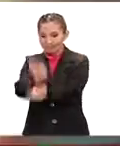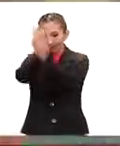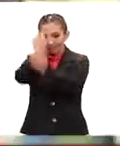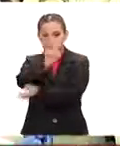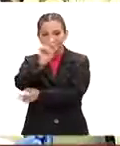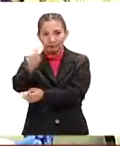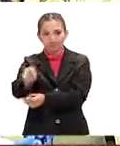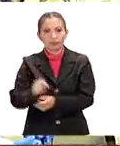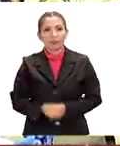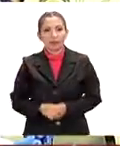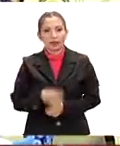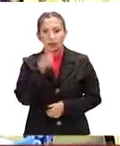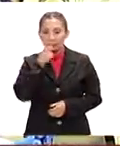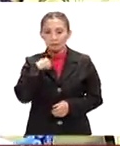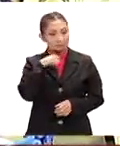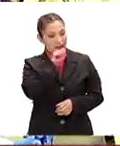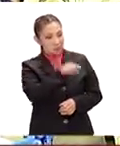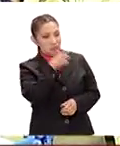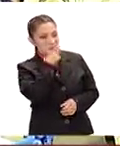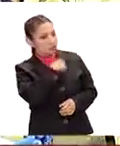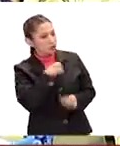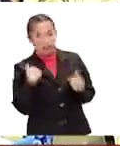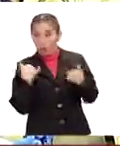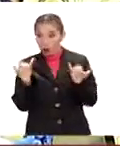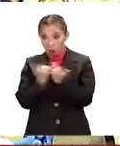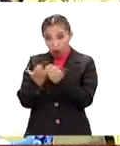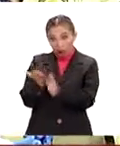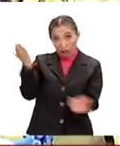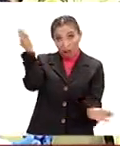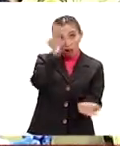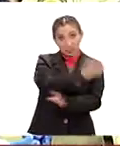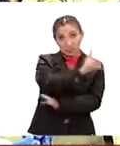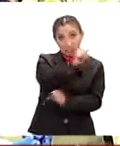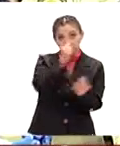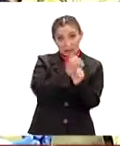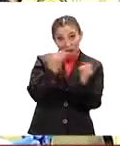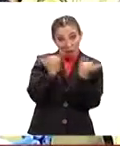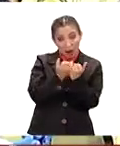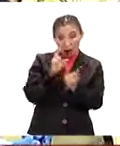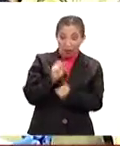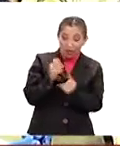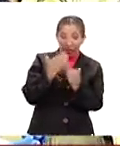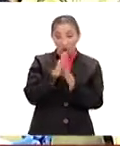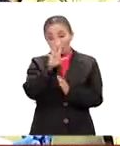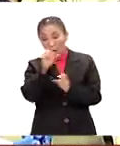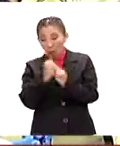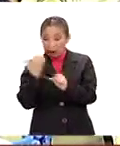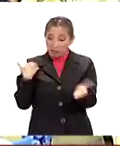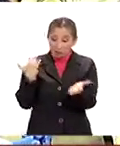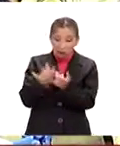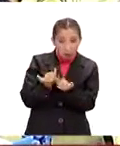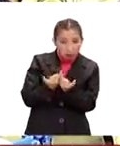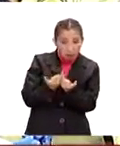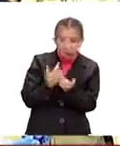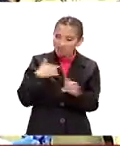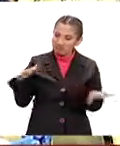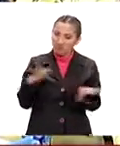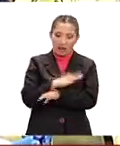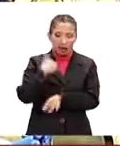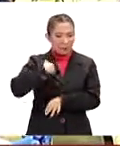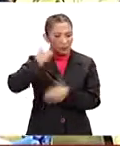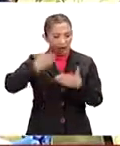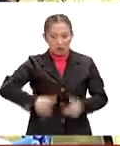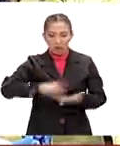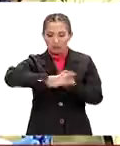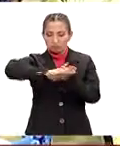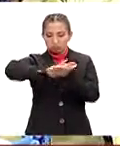equipo. Como me lo dijo él, yo no soy el mismo Ricardo Antonio Lavolpe de hace 30 años, ni el de hace 20, ni el de hace 5. Por supuesto que vengo